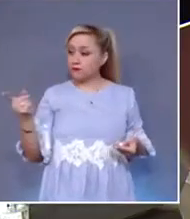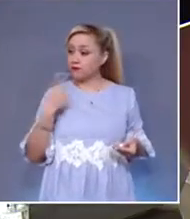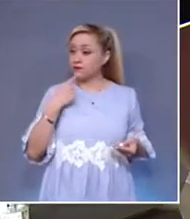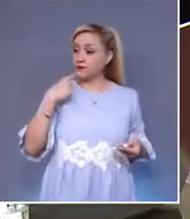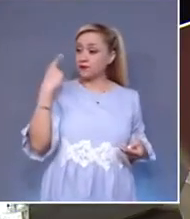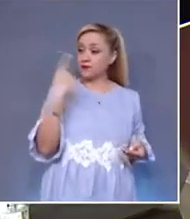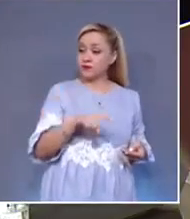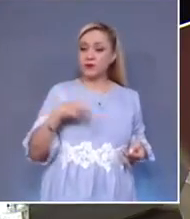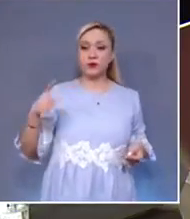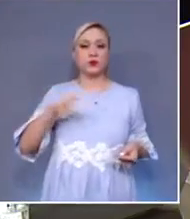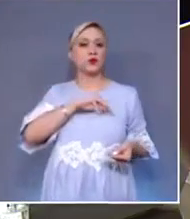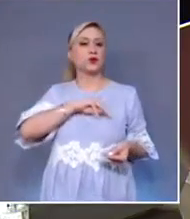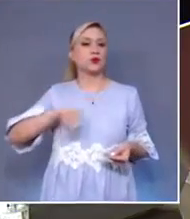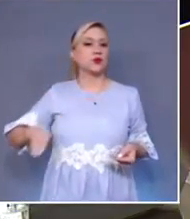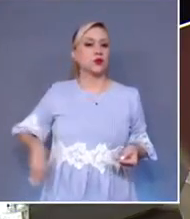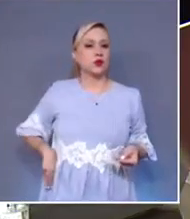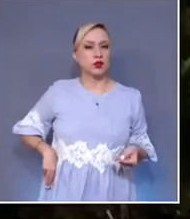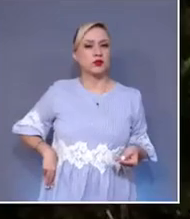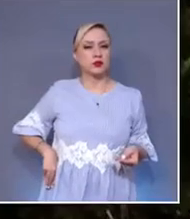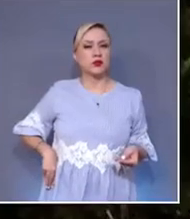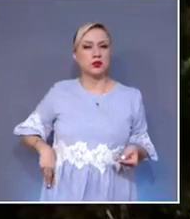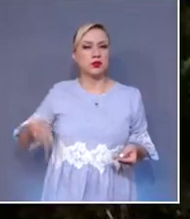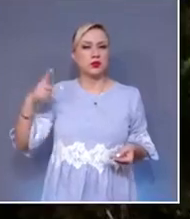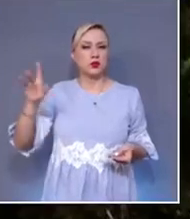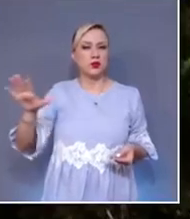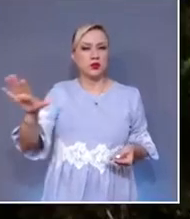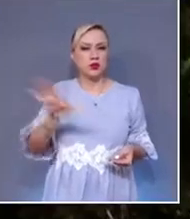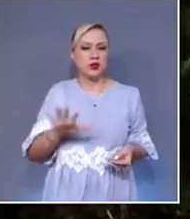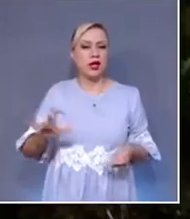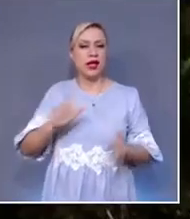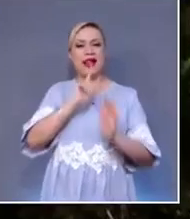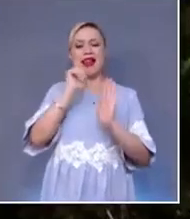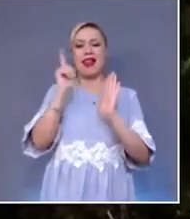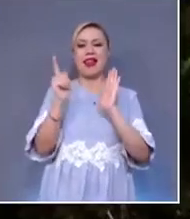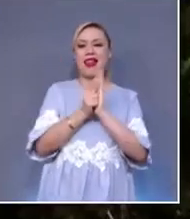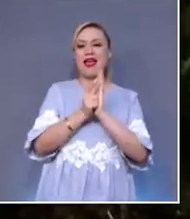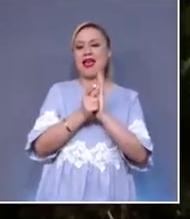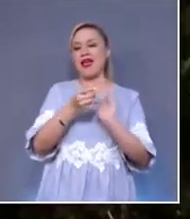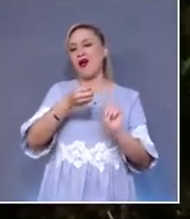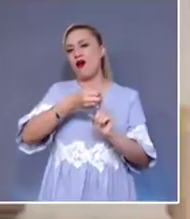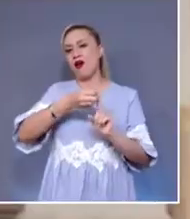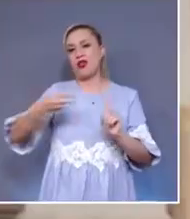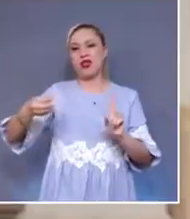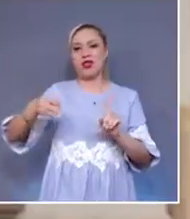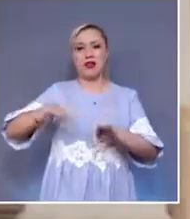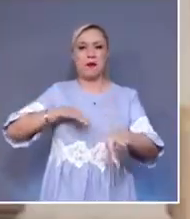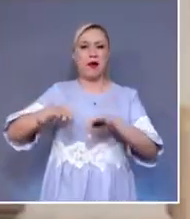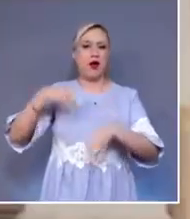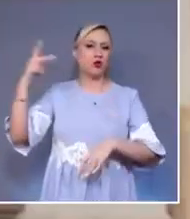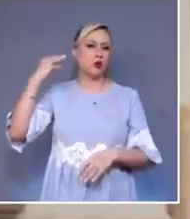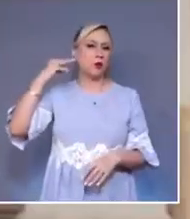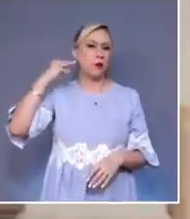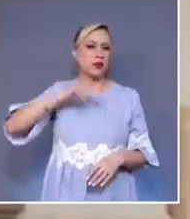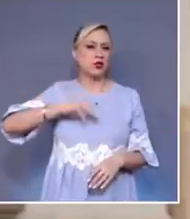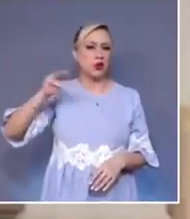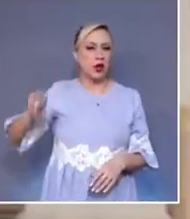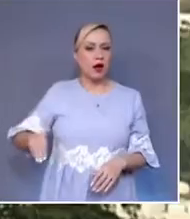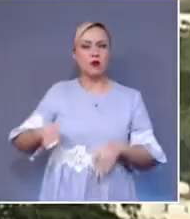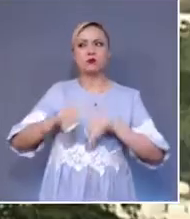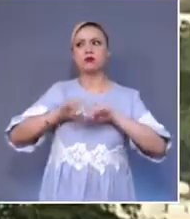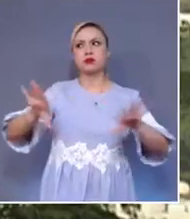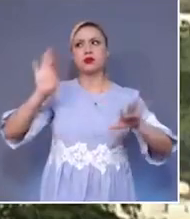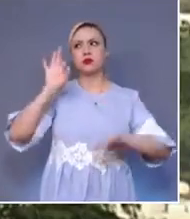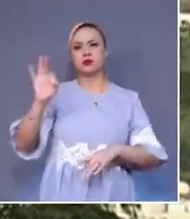Nahuatsen contra diversos artículos de la Ley Orgánica Municipal del Estado de Michoacán, publicada el 30 de marzo de